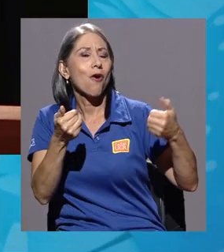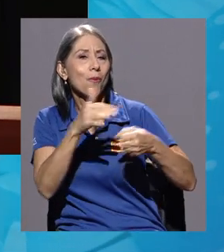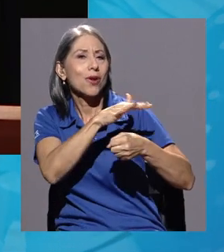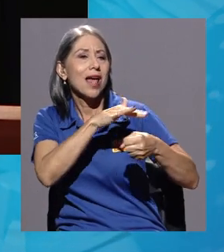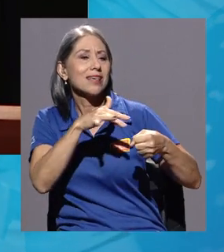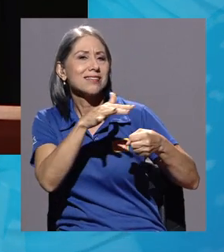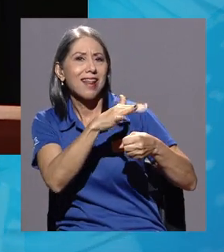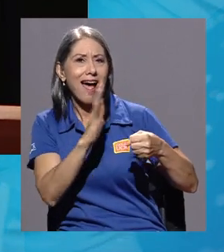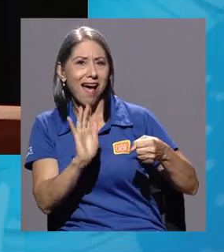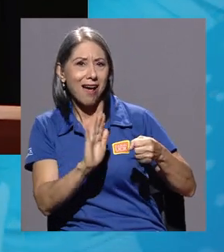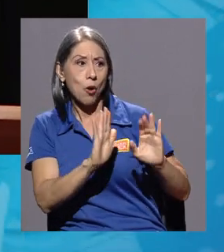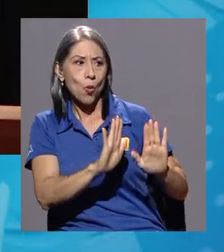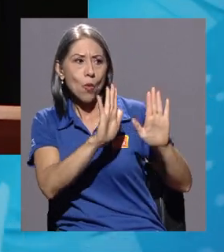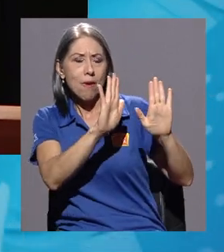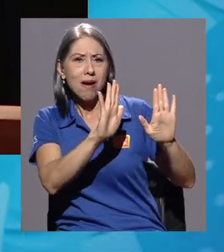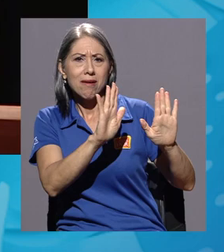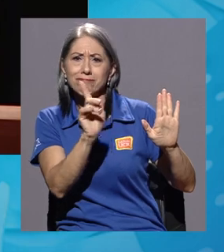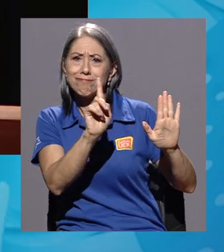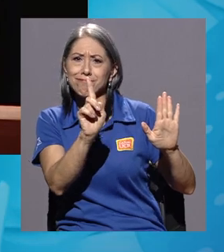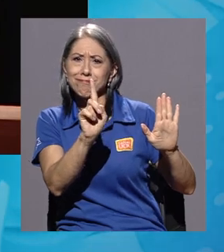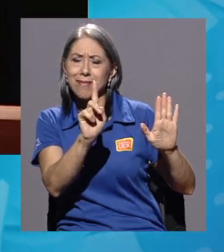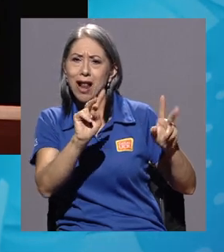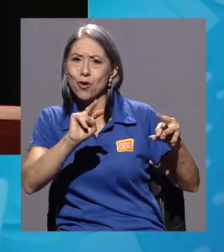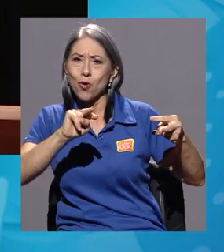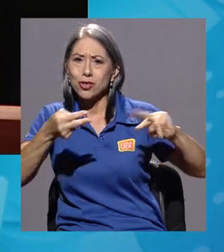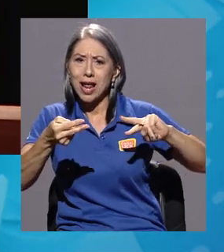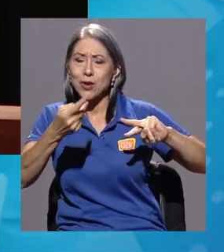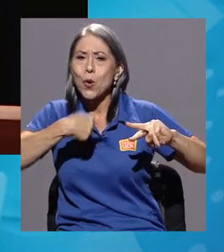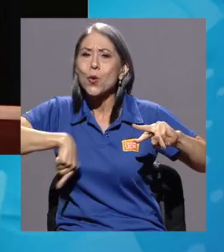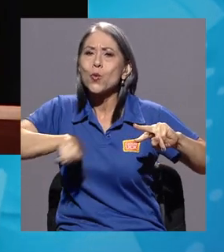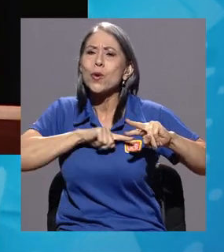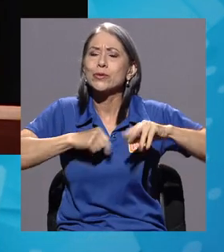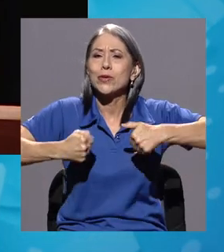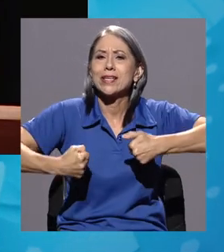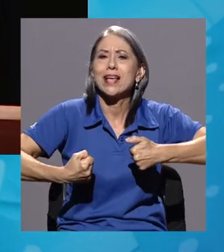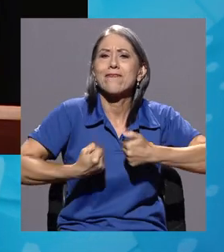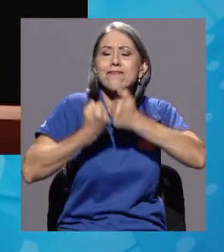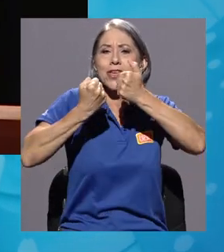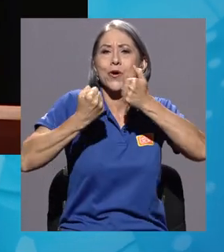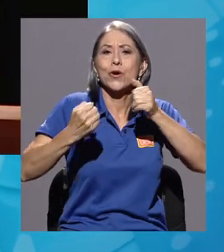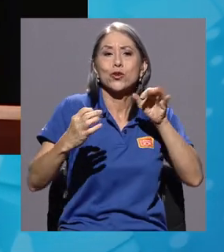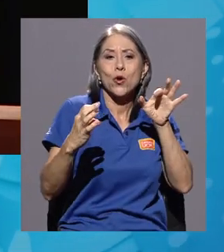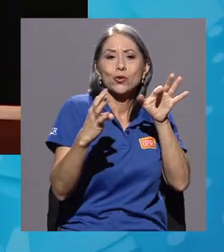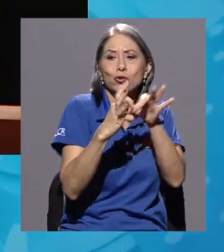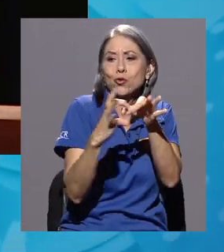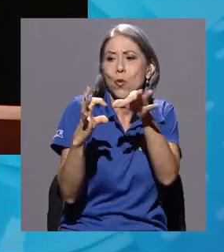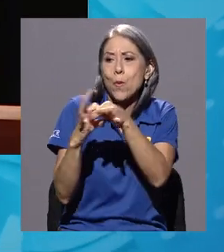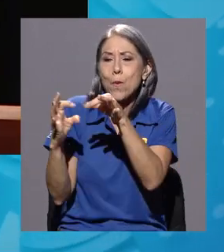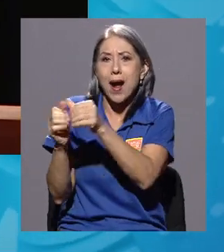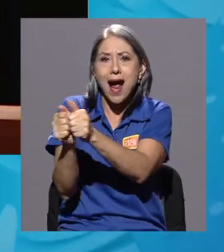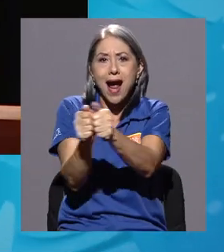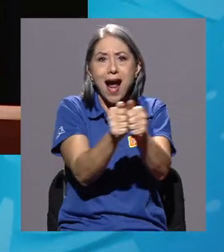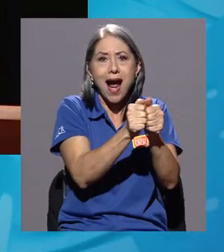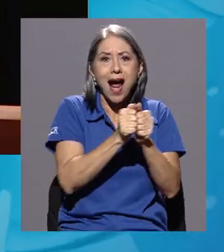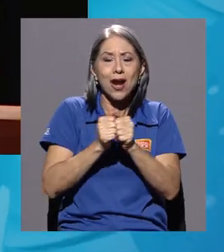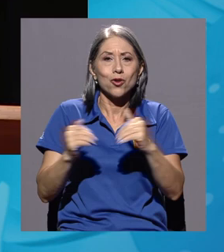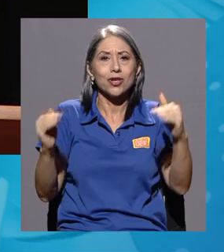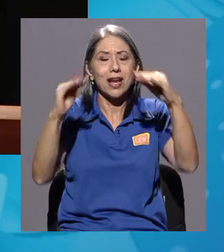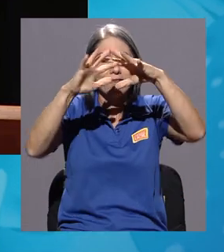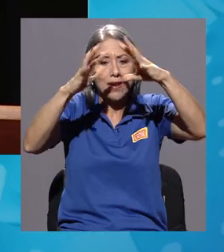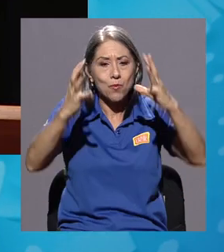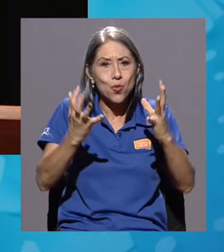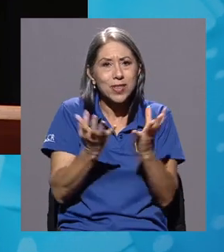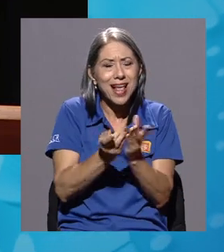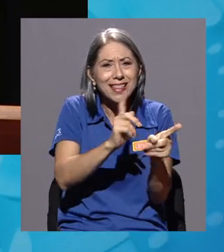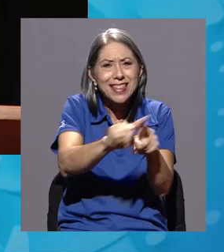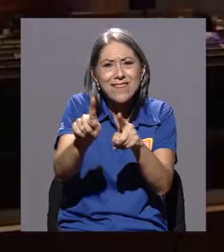nuestro desafío es sumarnos a las fuerzas y corrientes que a nivel planetario enfrentan